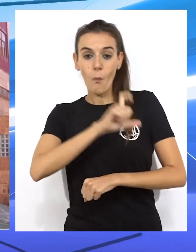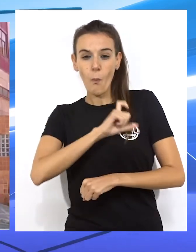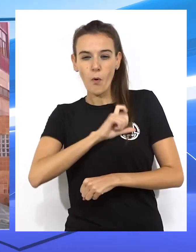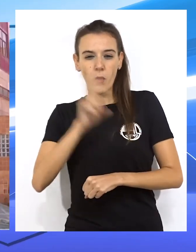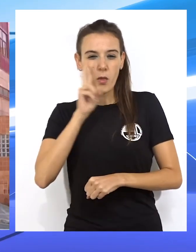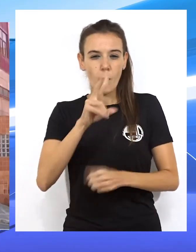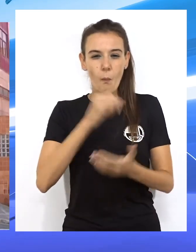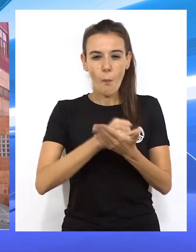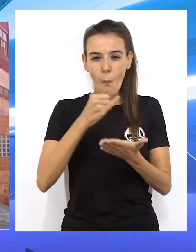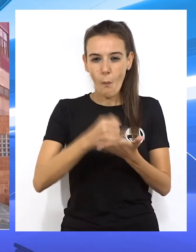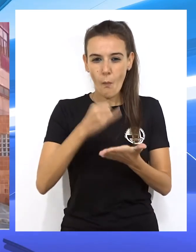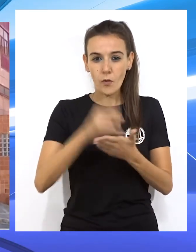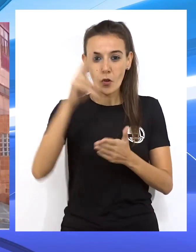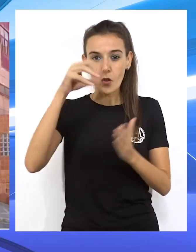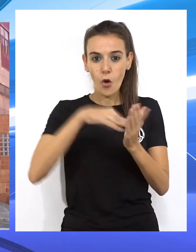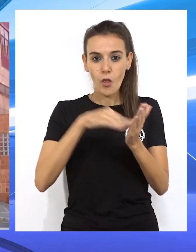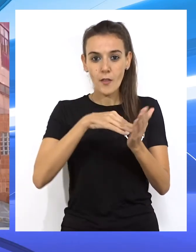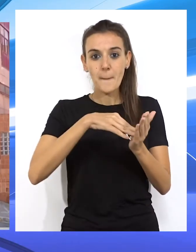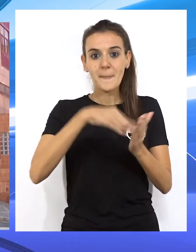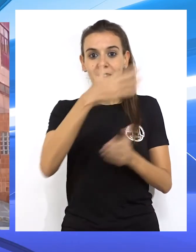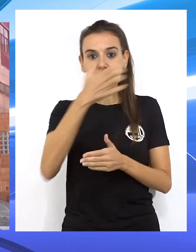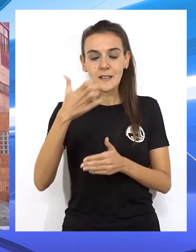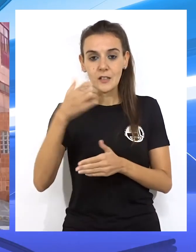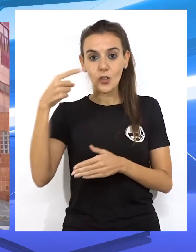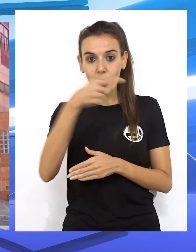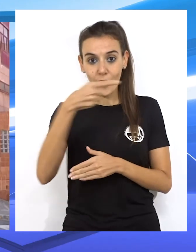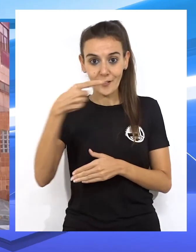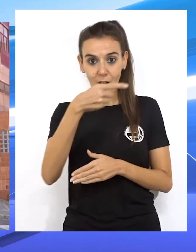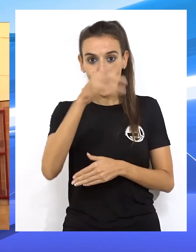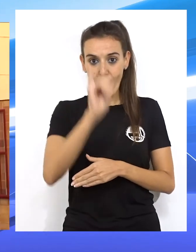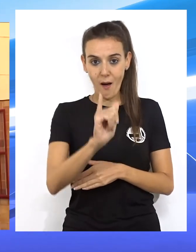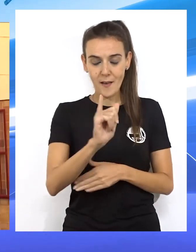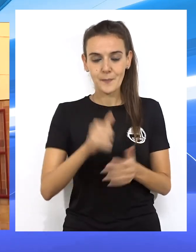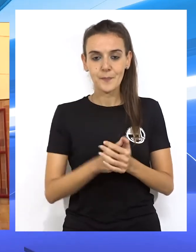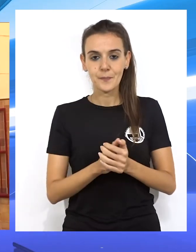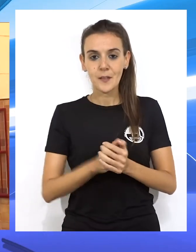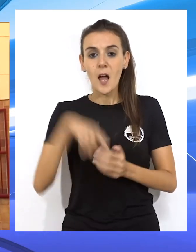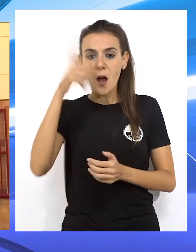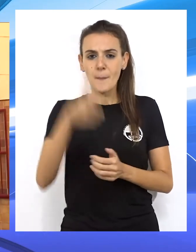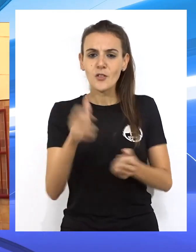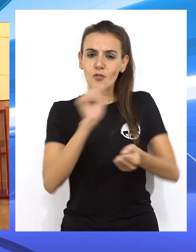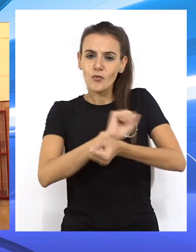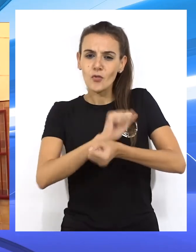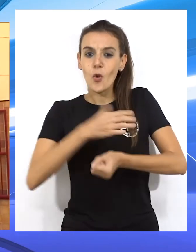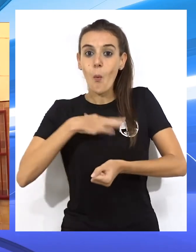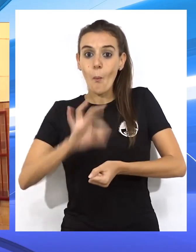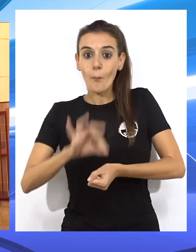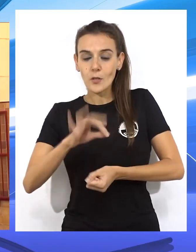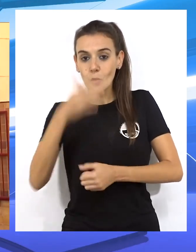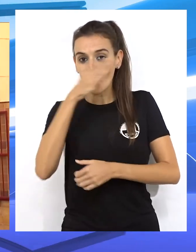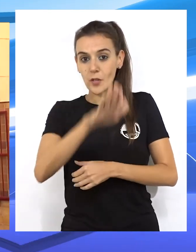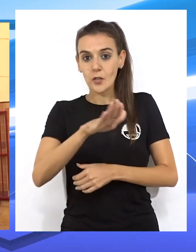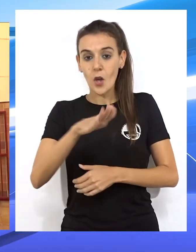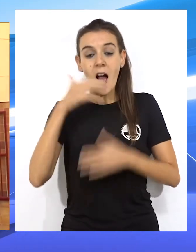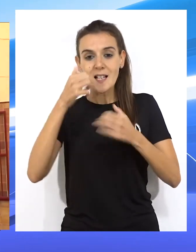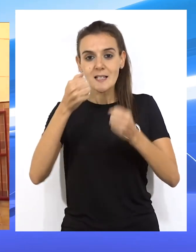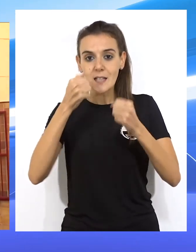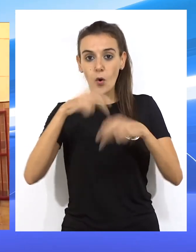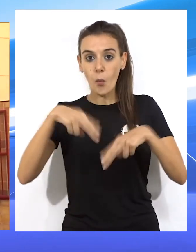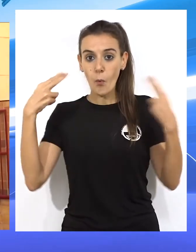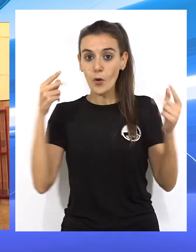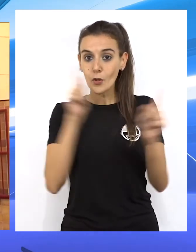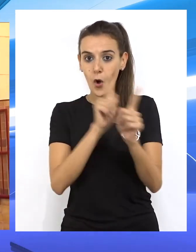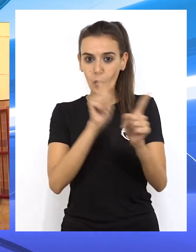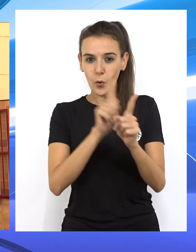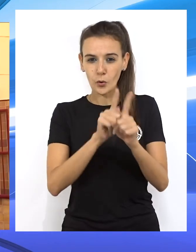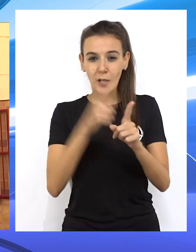se constató que contenía 12.500 gramos de resina de hachís. El detenido, como autor de un presunto delito contra la salud pública, junto